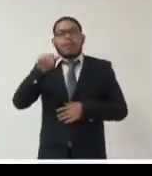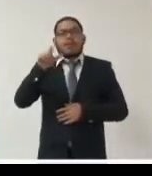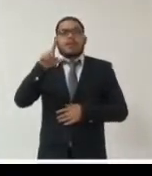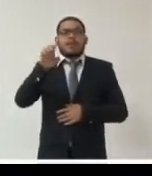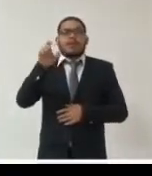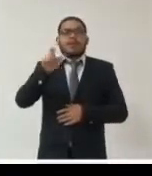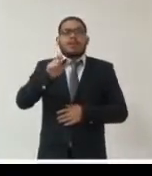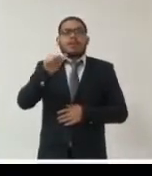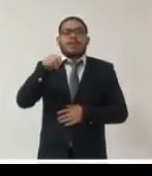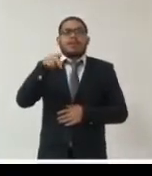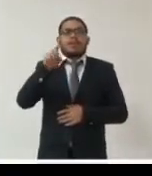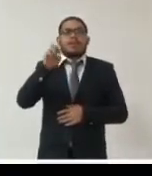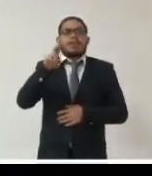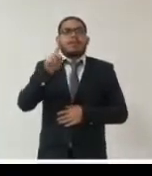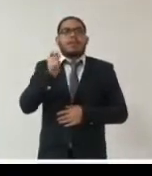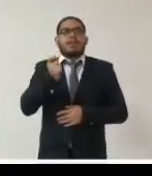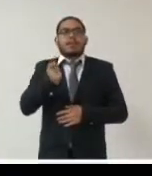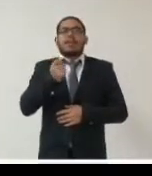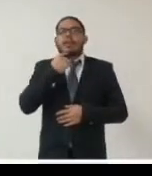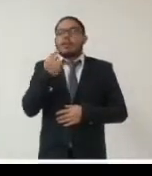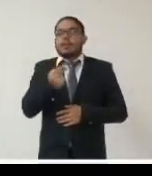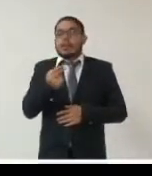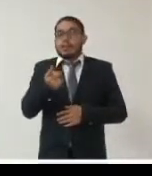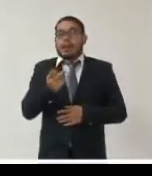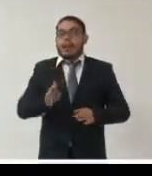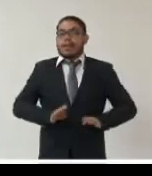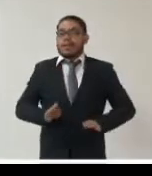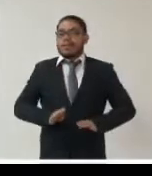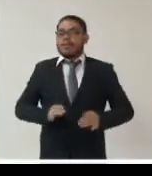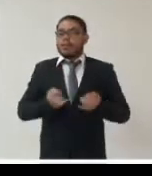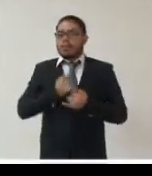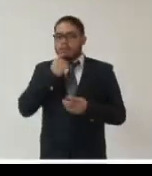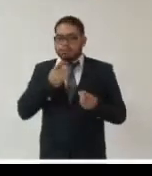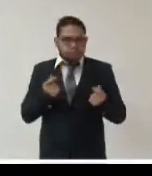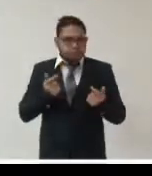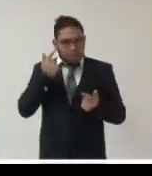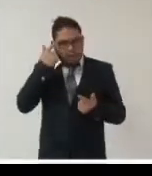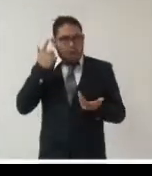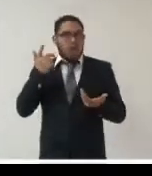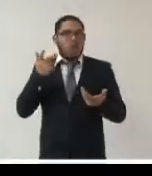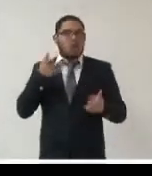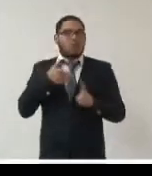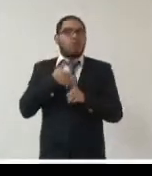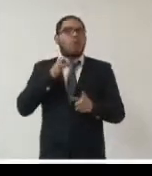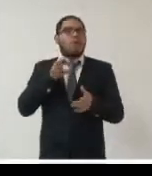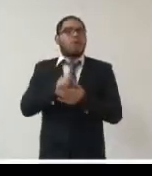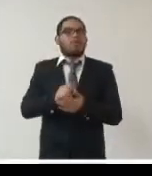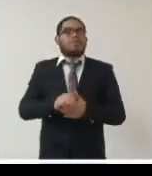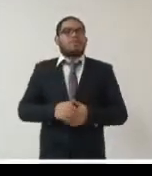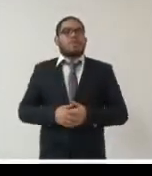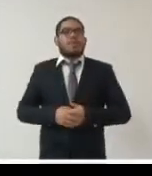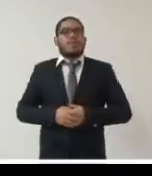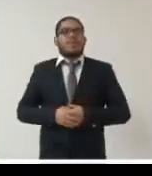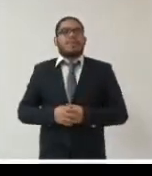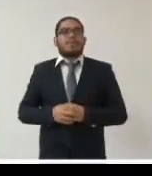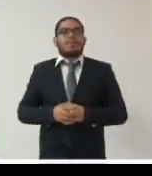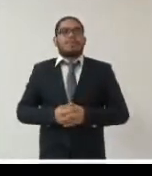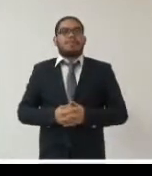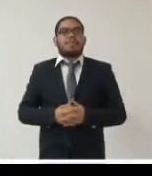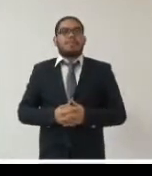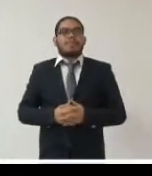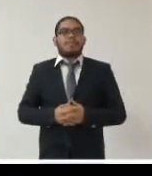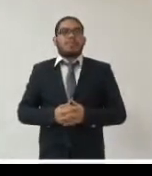requerimos de actitud para reaccionar y actuar y para actuar entonces